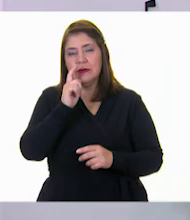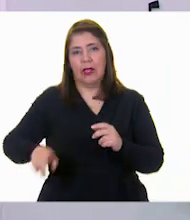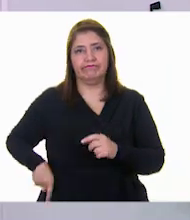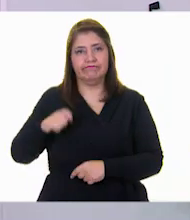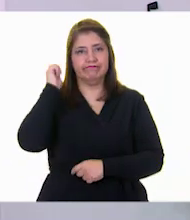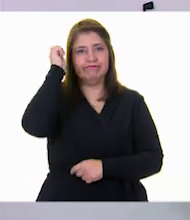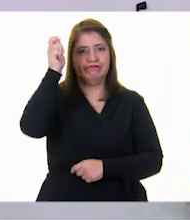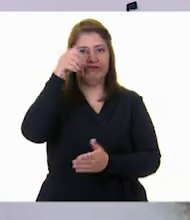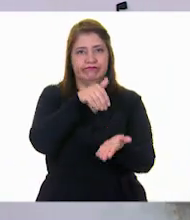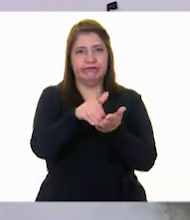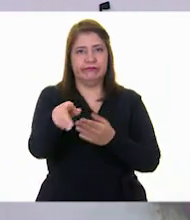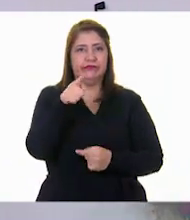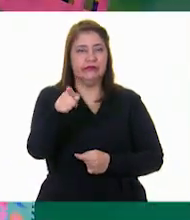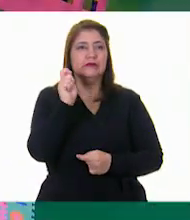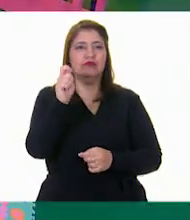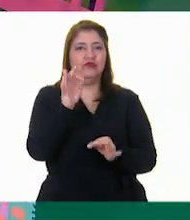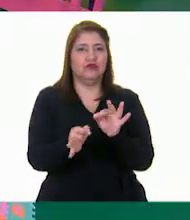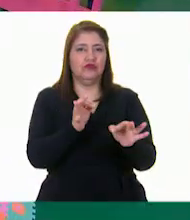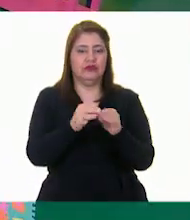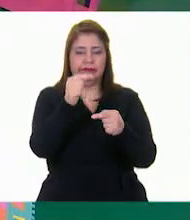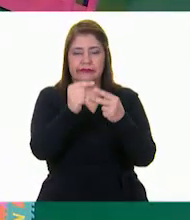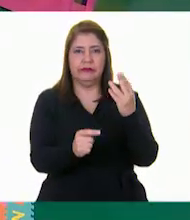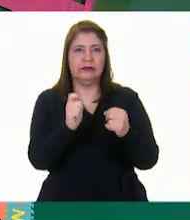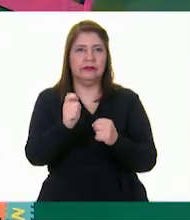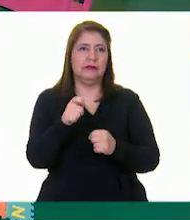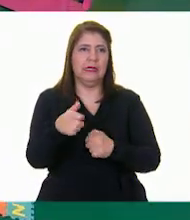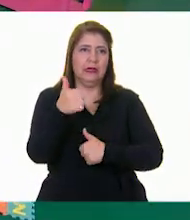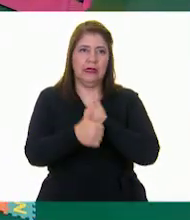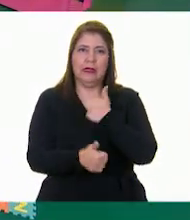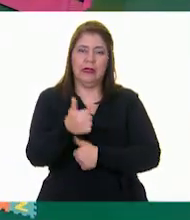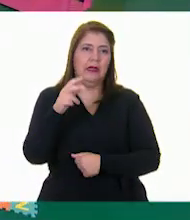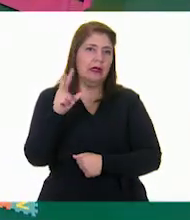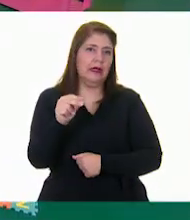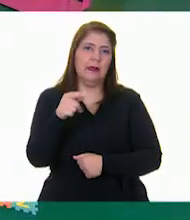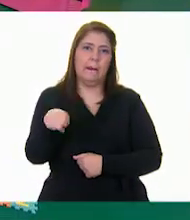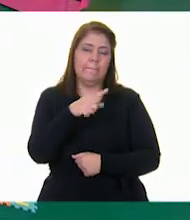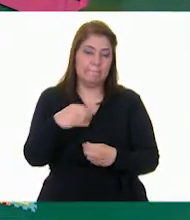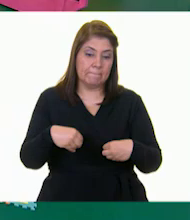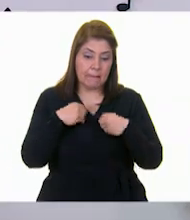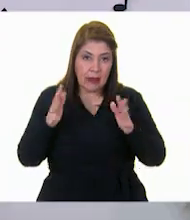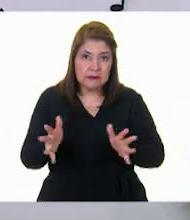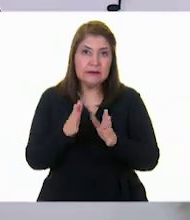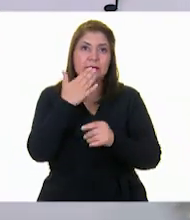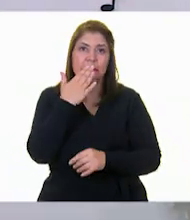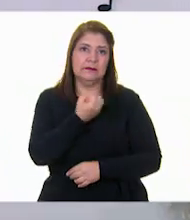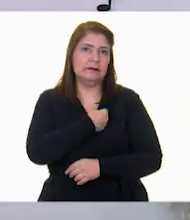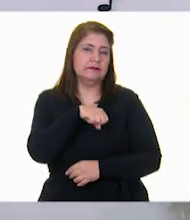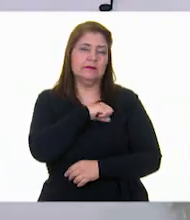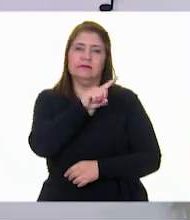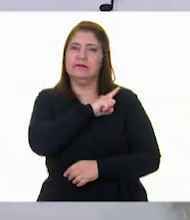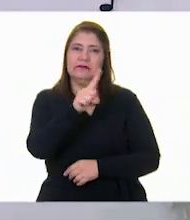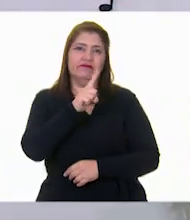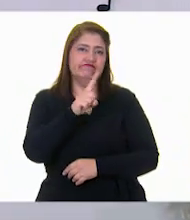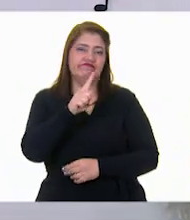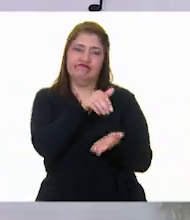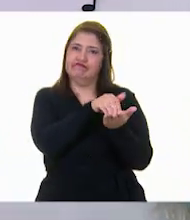descalificada por incumplir las reglas de este concurso y no promover la vida saludable. Así que lo sentimos